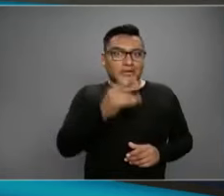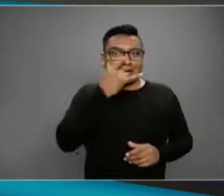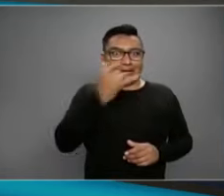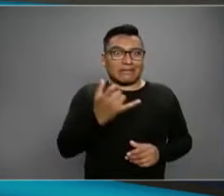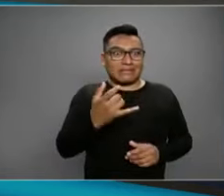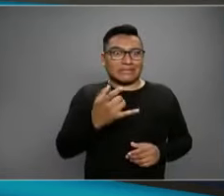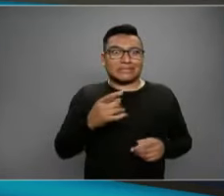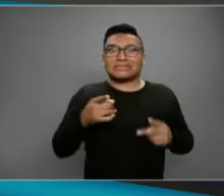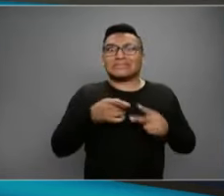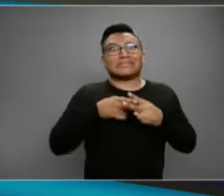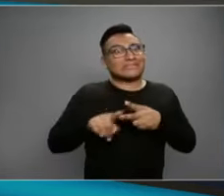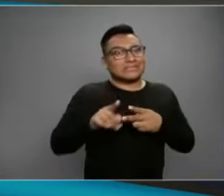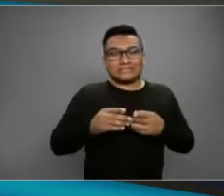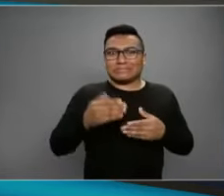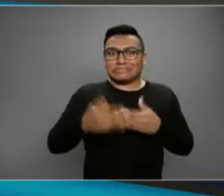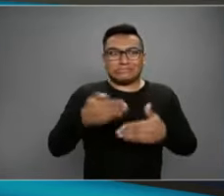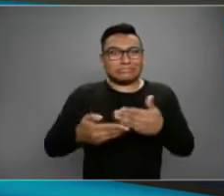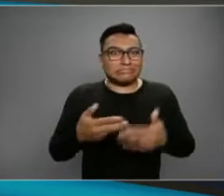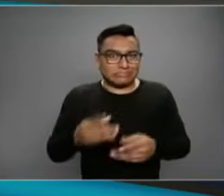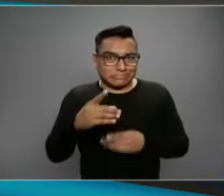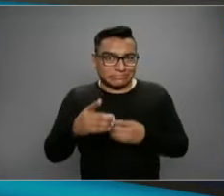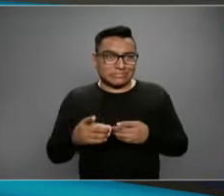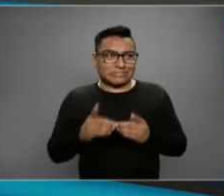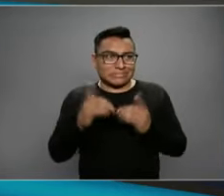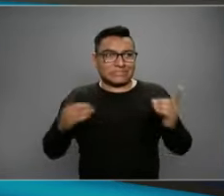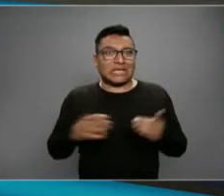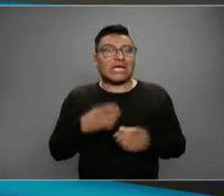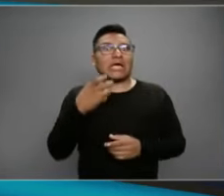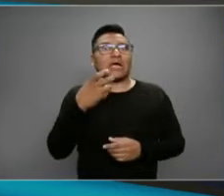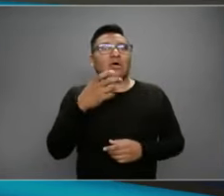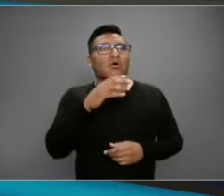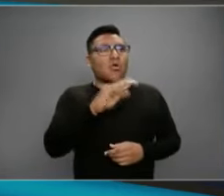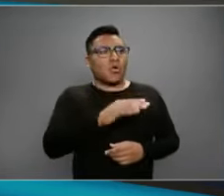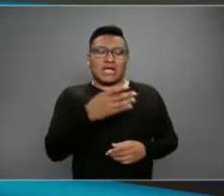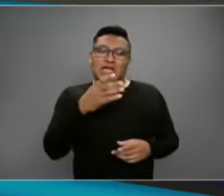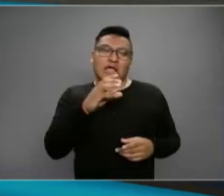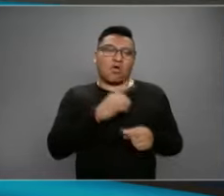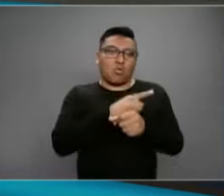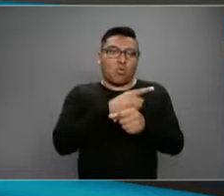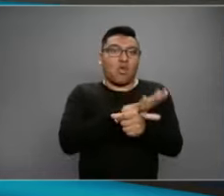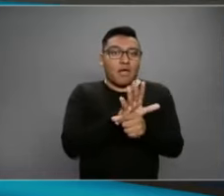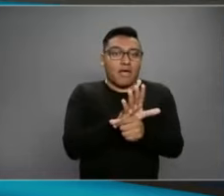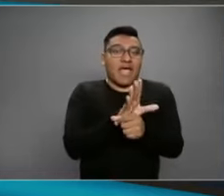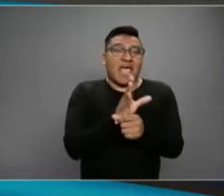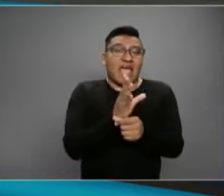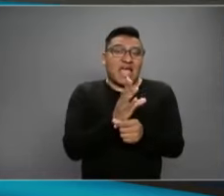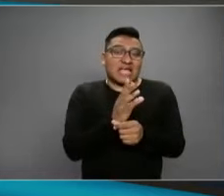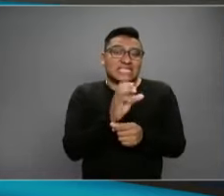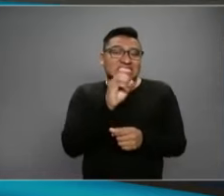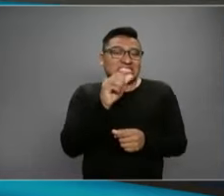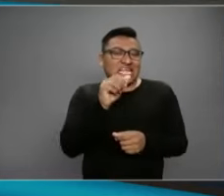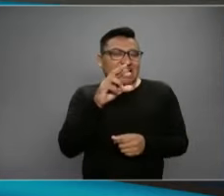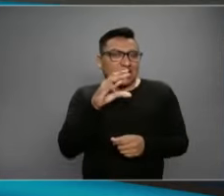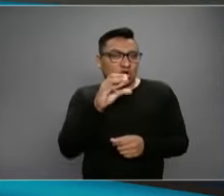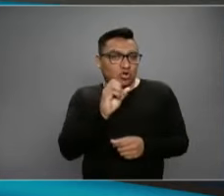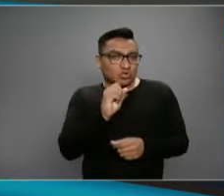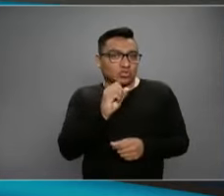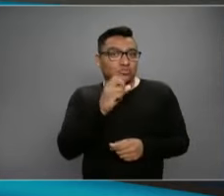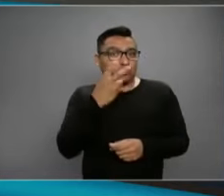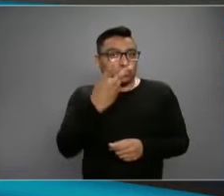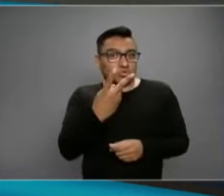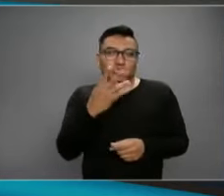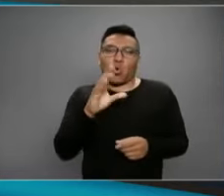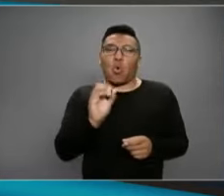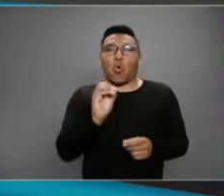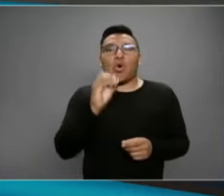cuadro de neumonía atípica puede darlo el coronavirus nuevo, SARS-CoV-2, puede darlo influenza,